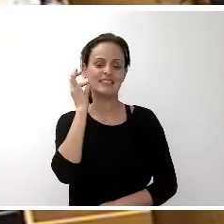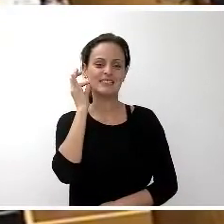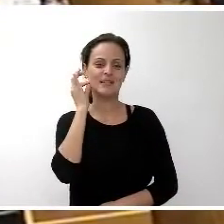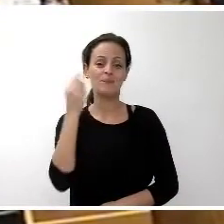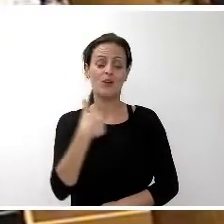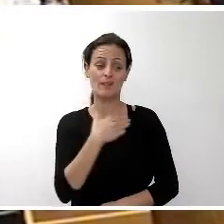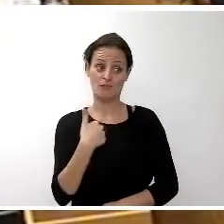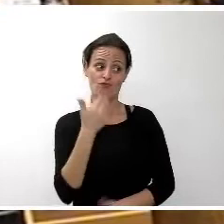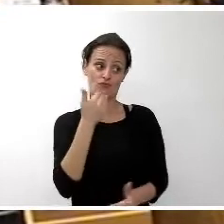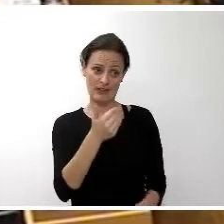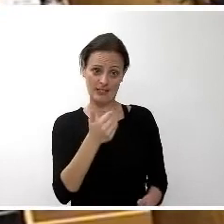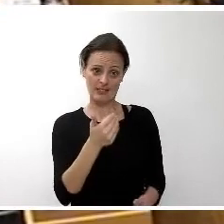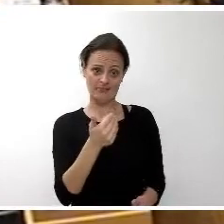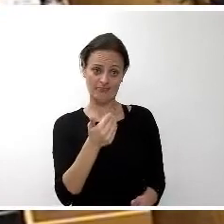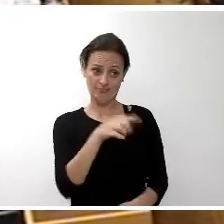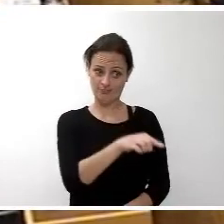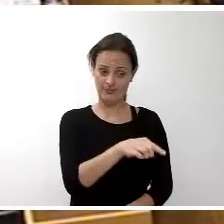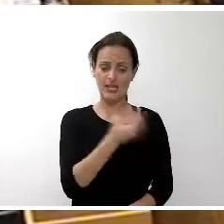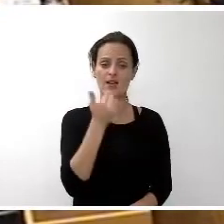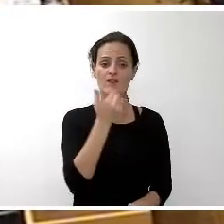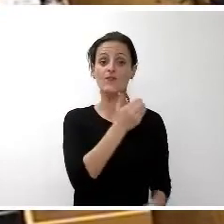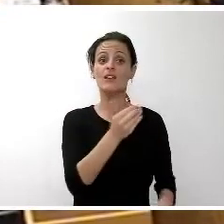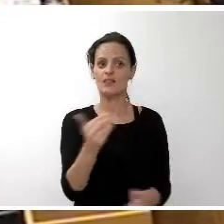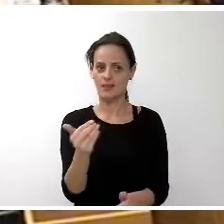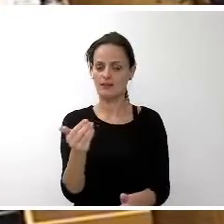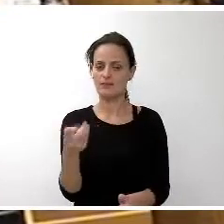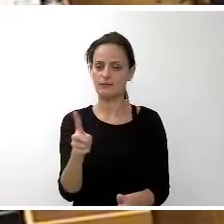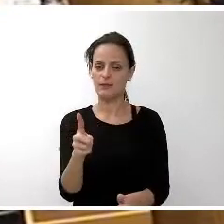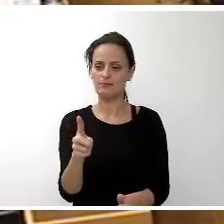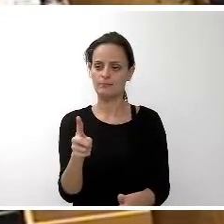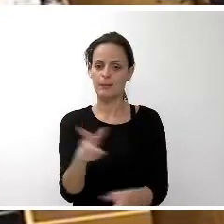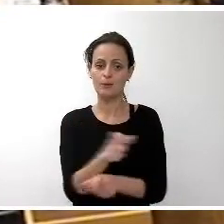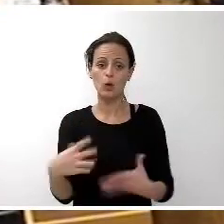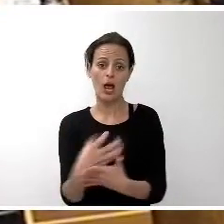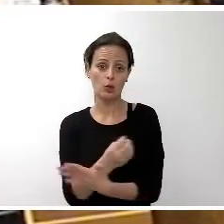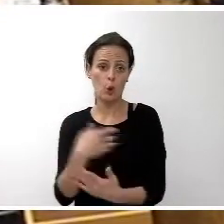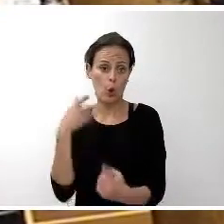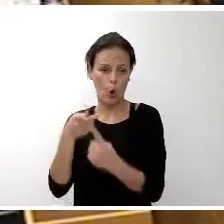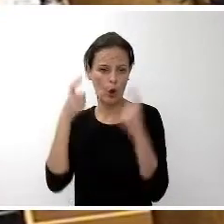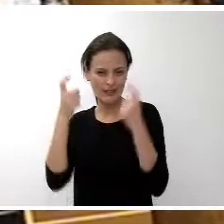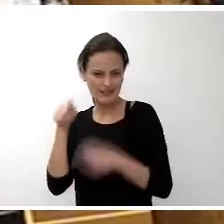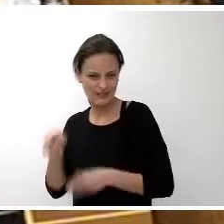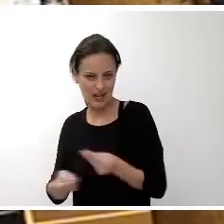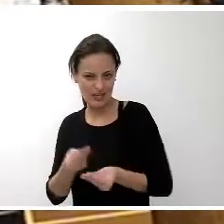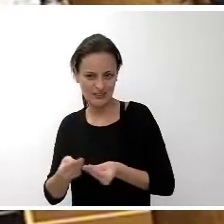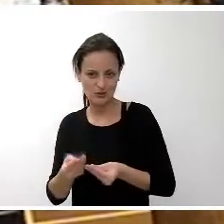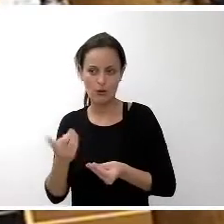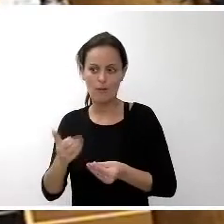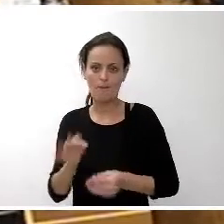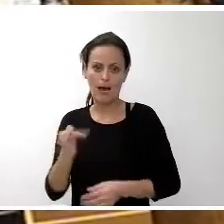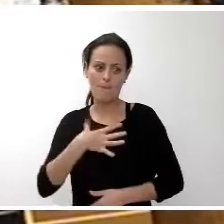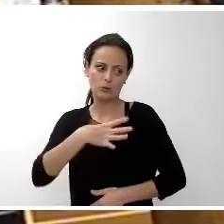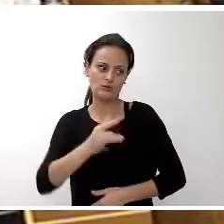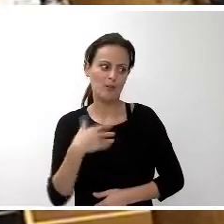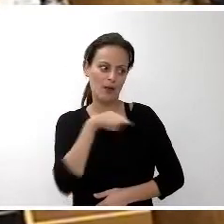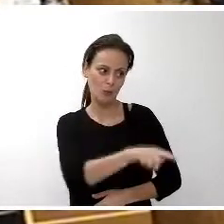Quiero felicitarte y felicitar a todos los que han tomado esta iniciativa y que han dado posibilidad que seas presidenta por un